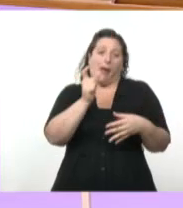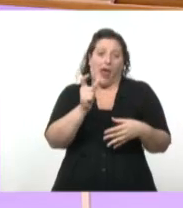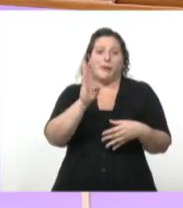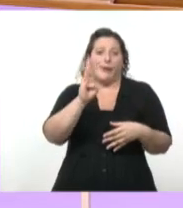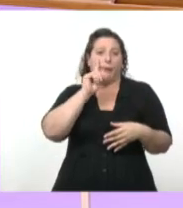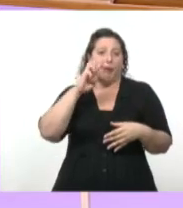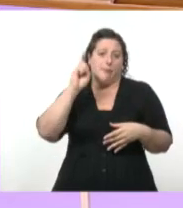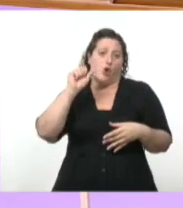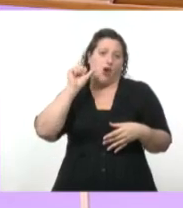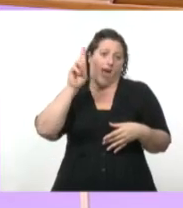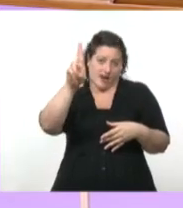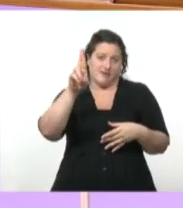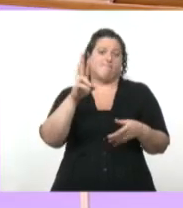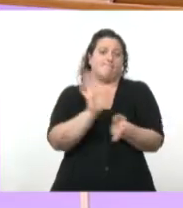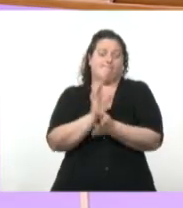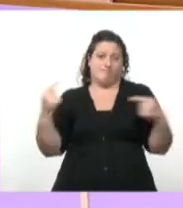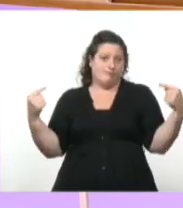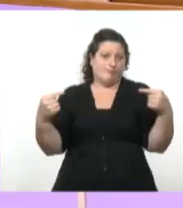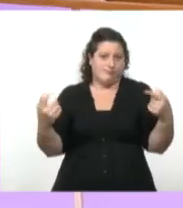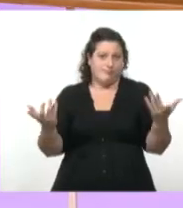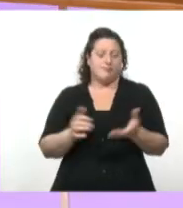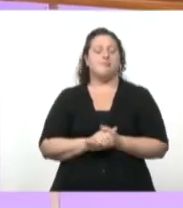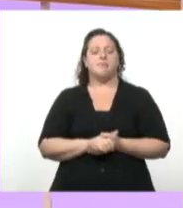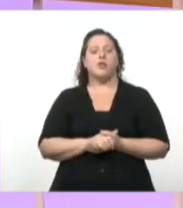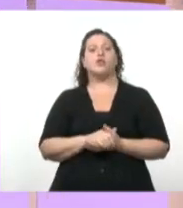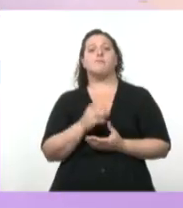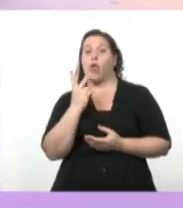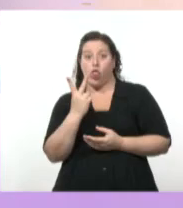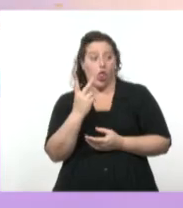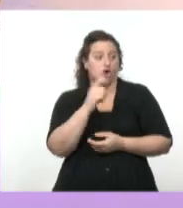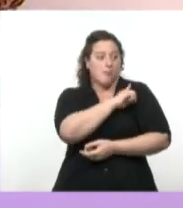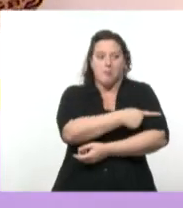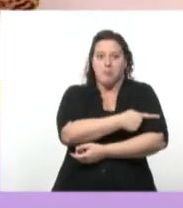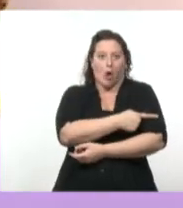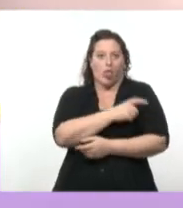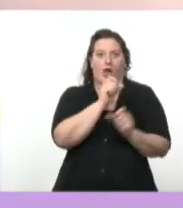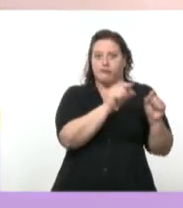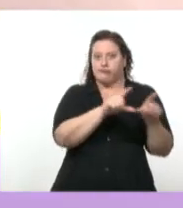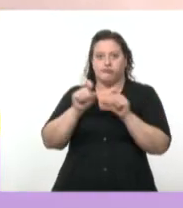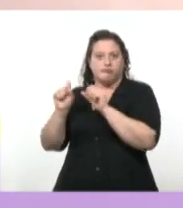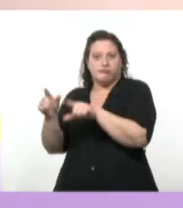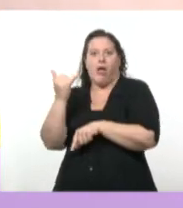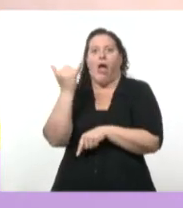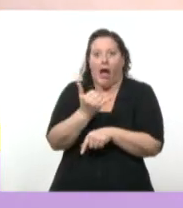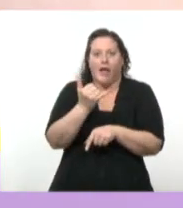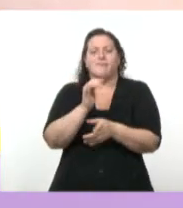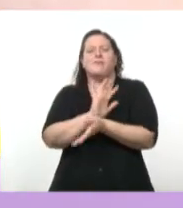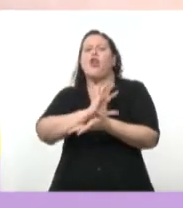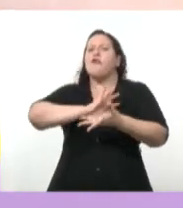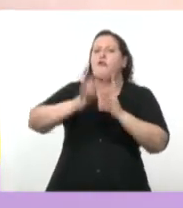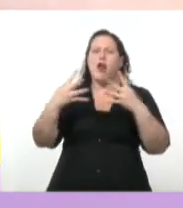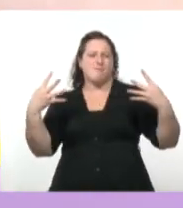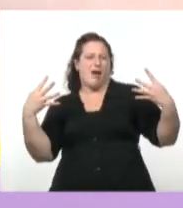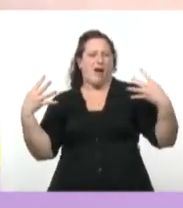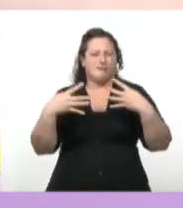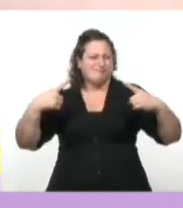en donde las distintas, las dos potencias, bueno, van a enfrentarse no de manera directa, sino que se van